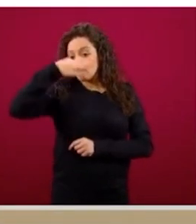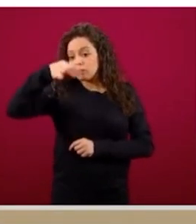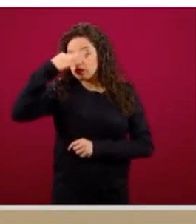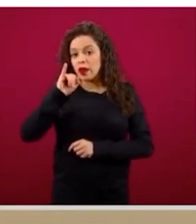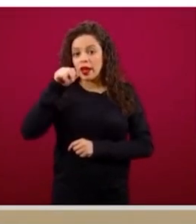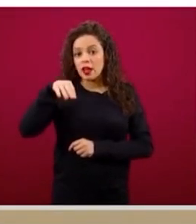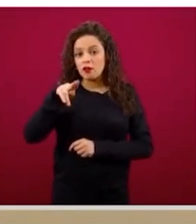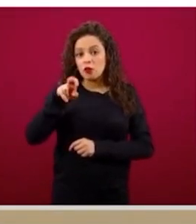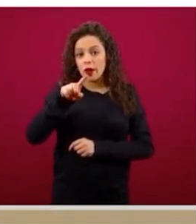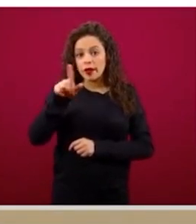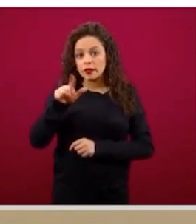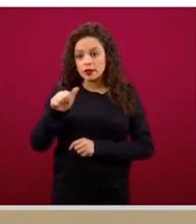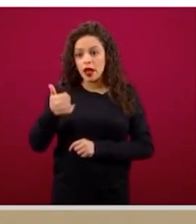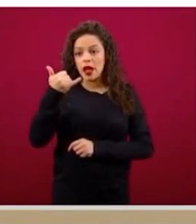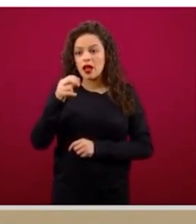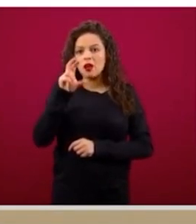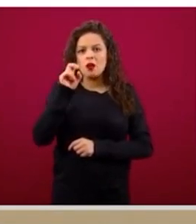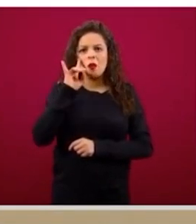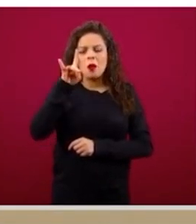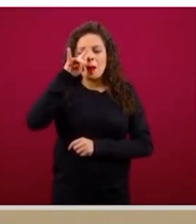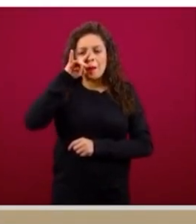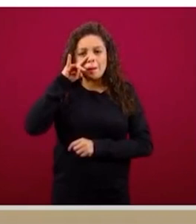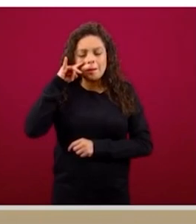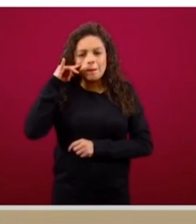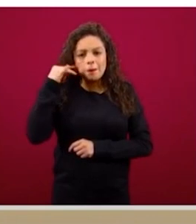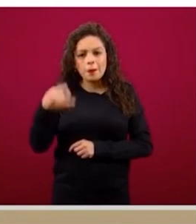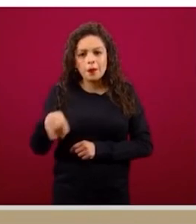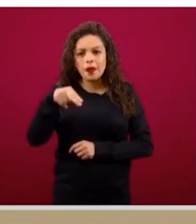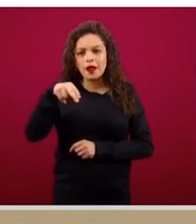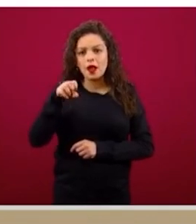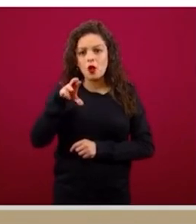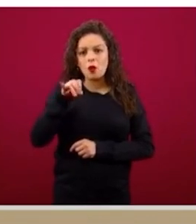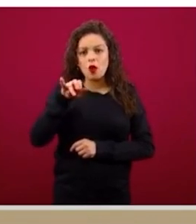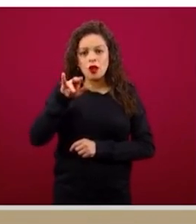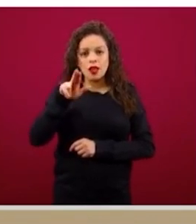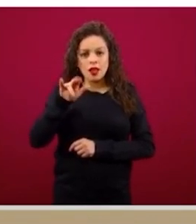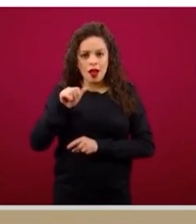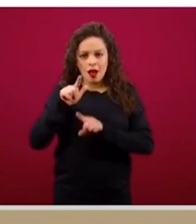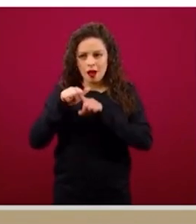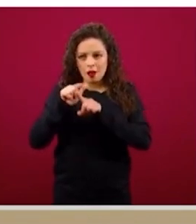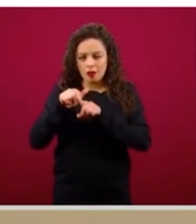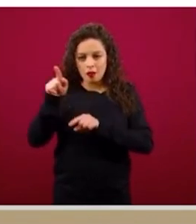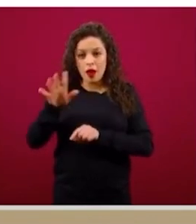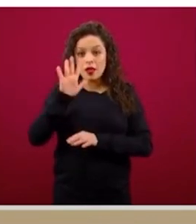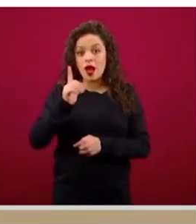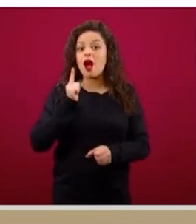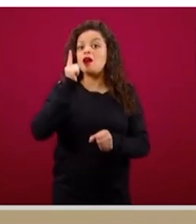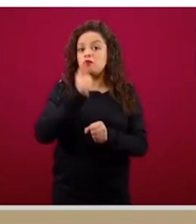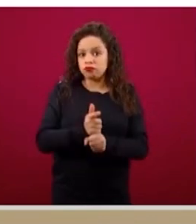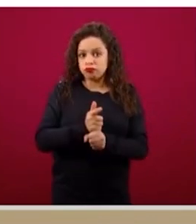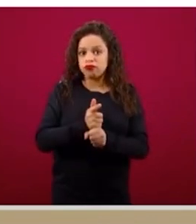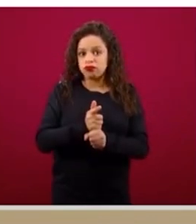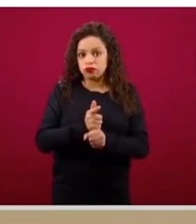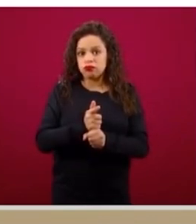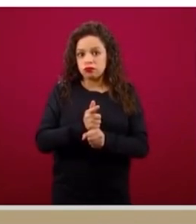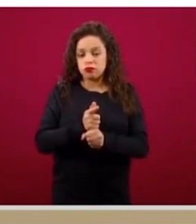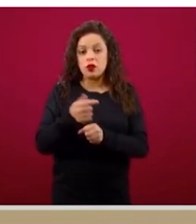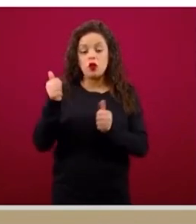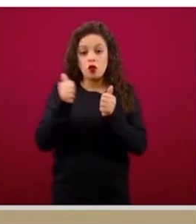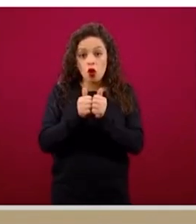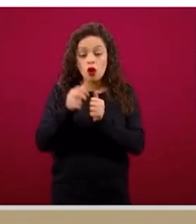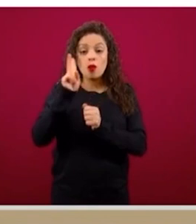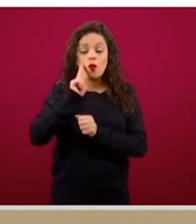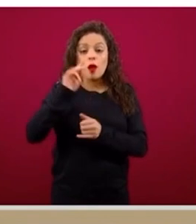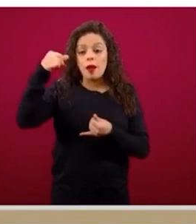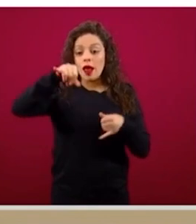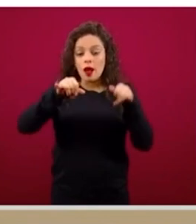son minúsculas las neumonías que sí se encontró un diagnóstico de laboratorio distinto a influenza. Y este